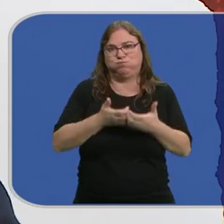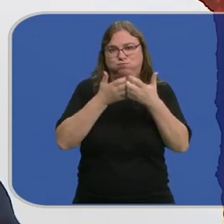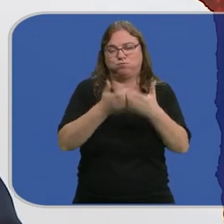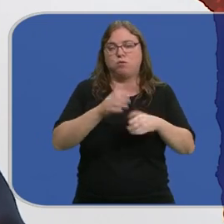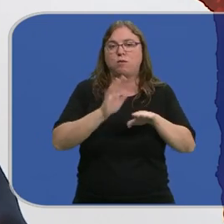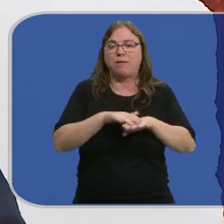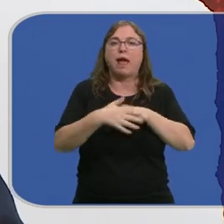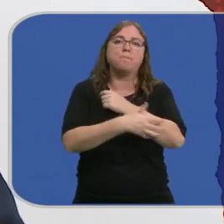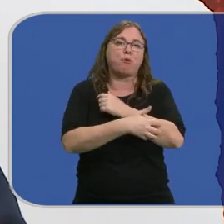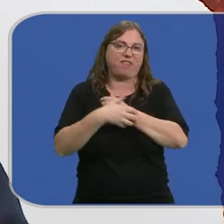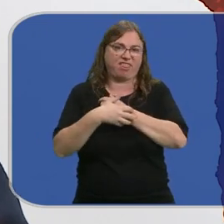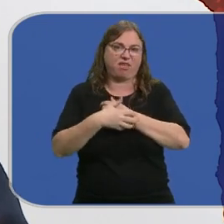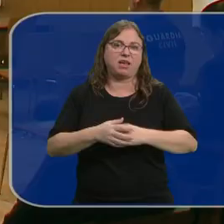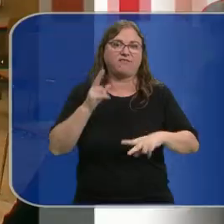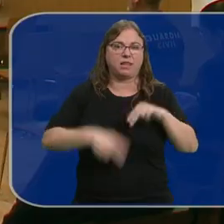contra la pobreza.